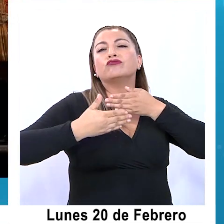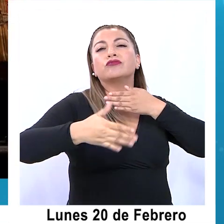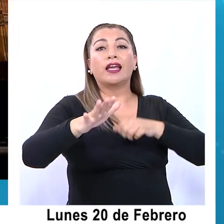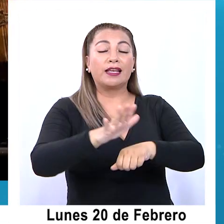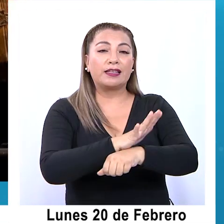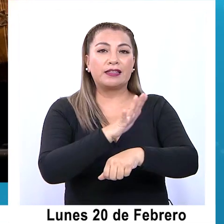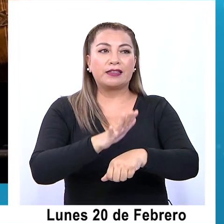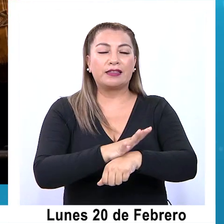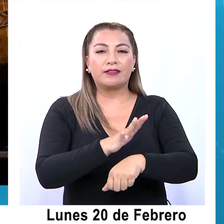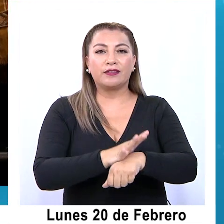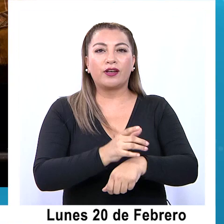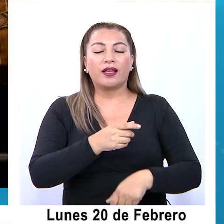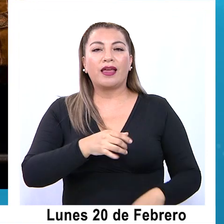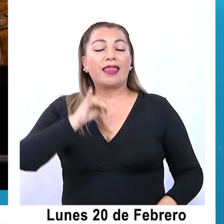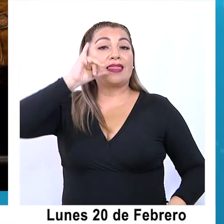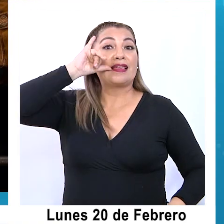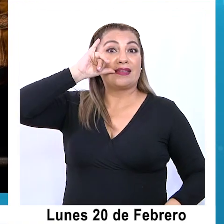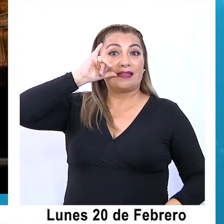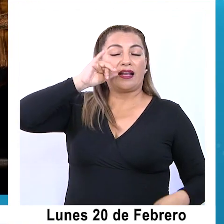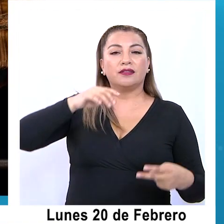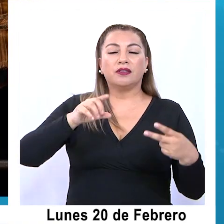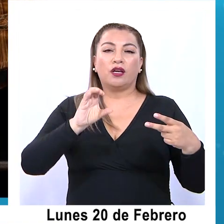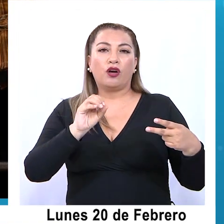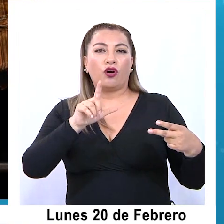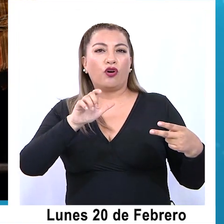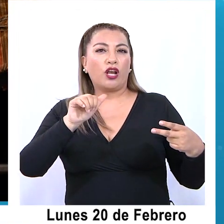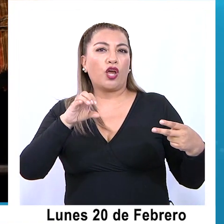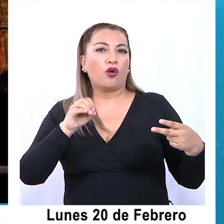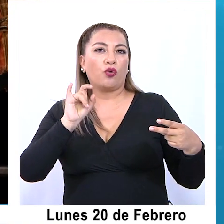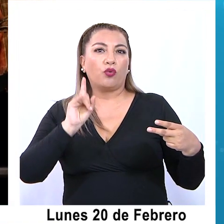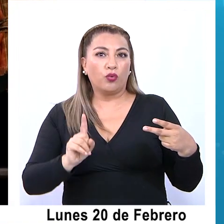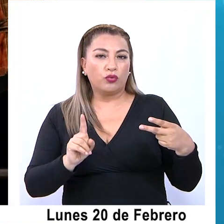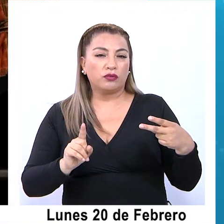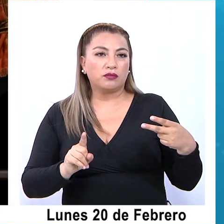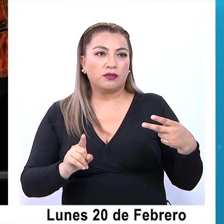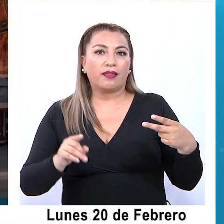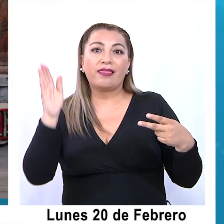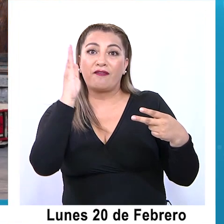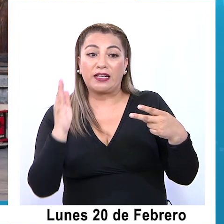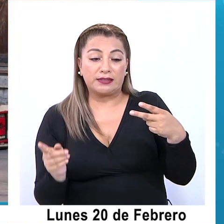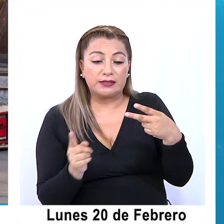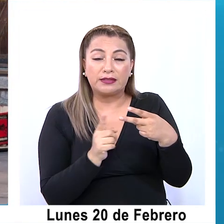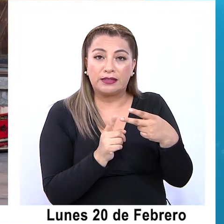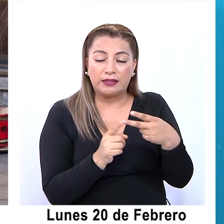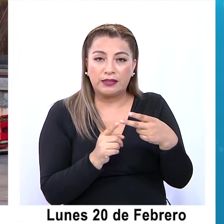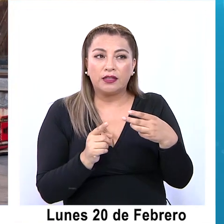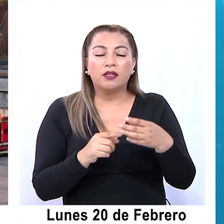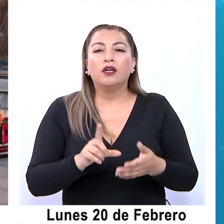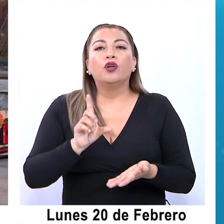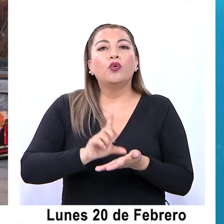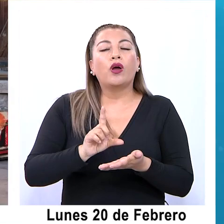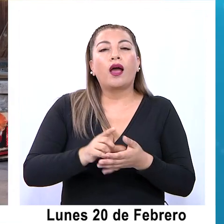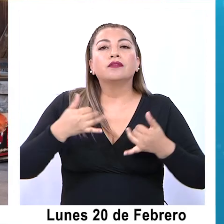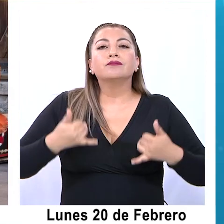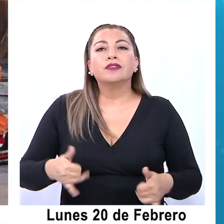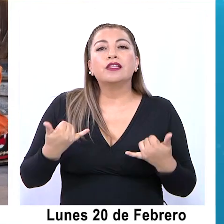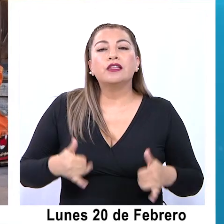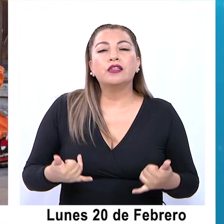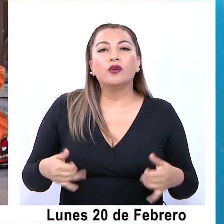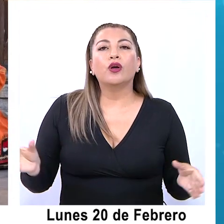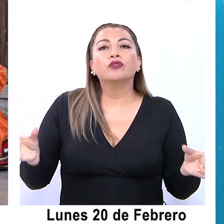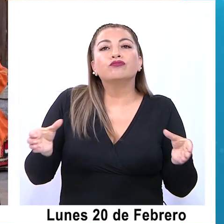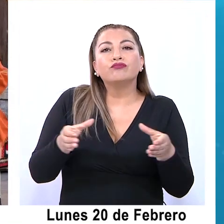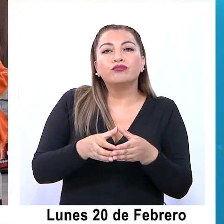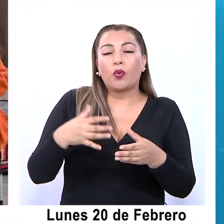Teatro Odema de Italia, Olio Un, de la Compañía Híbrida de Brasil y Espacio de Juego, de la Compañía